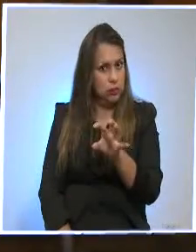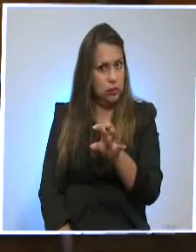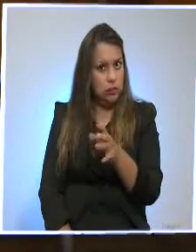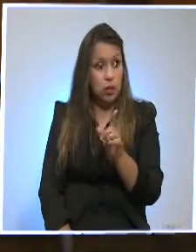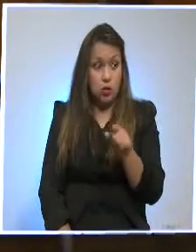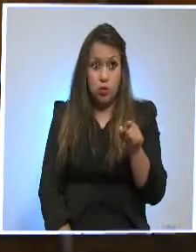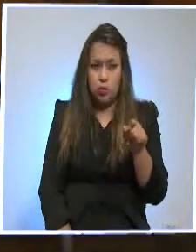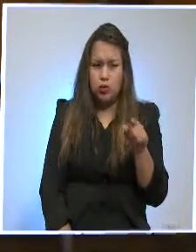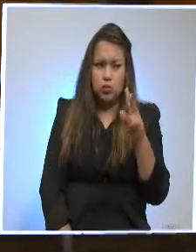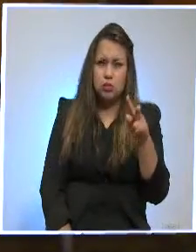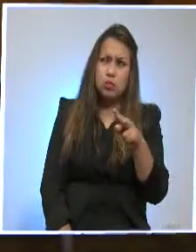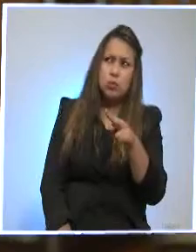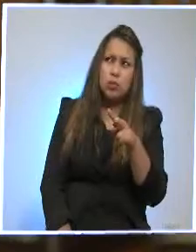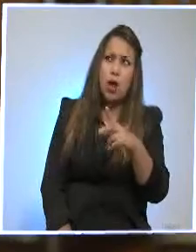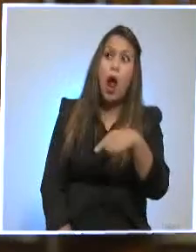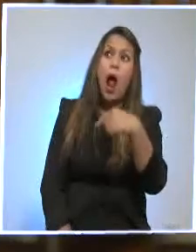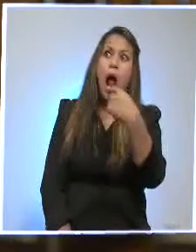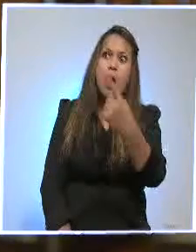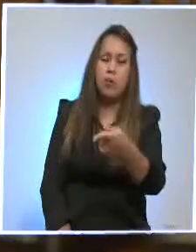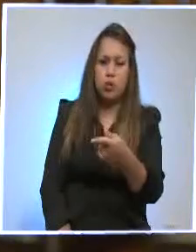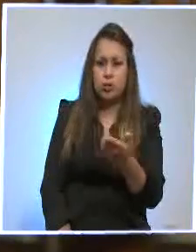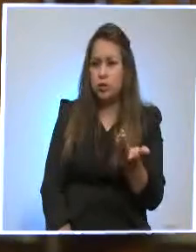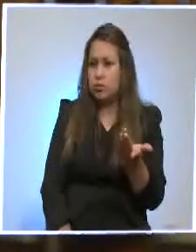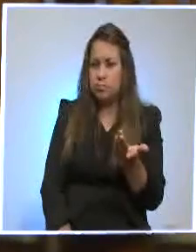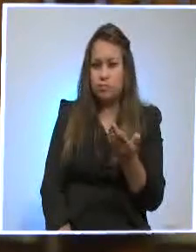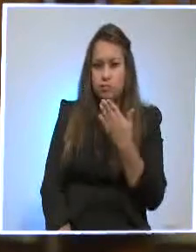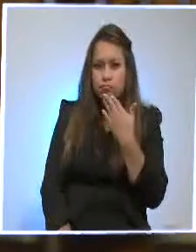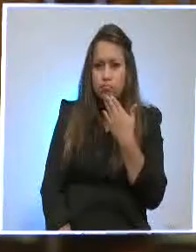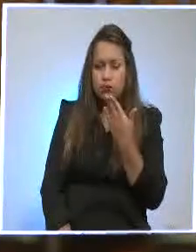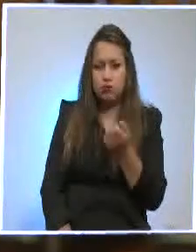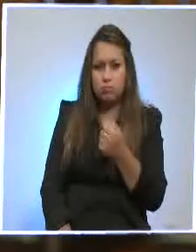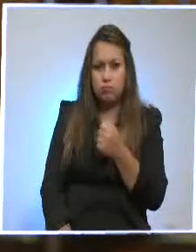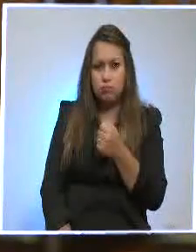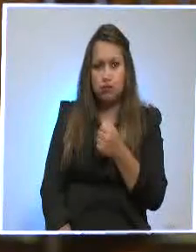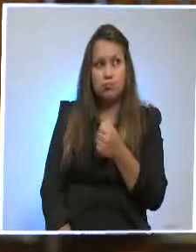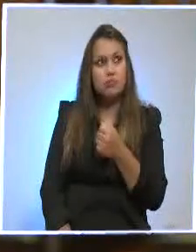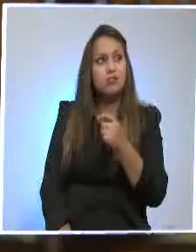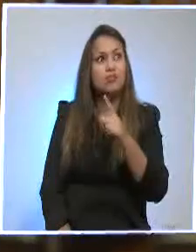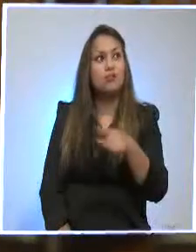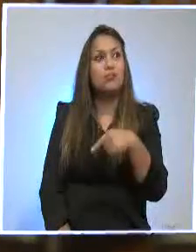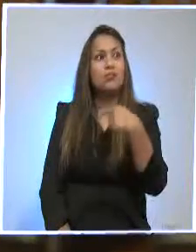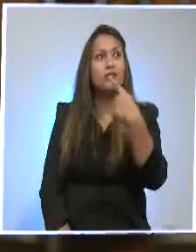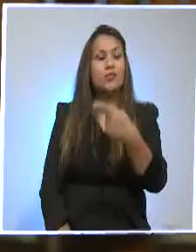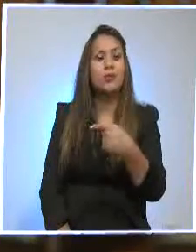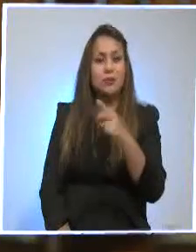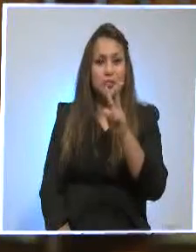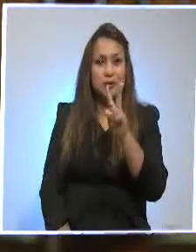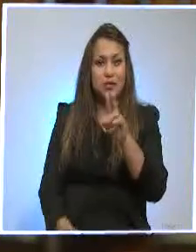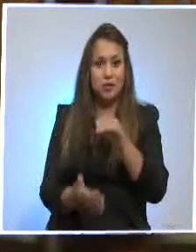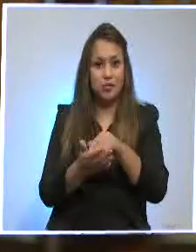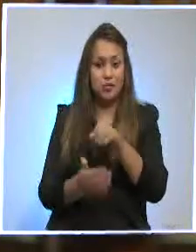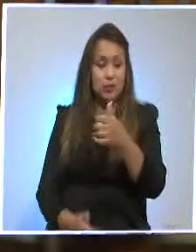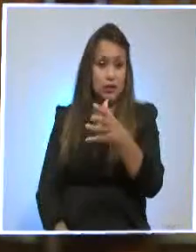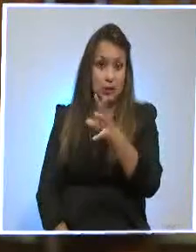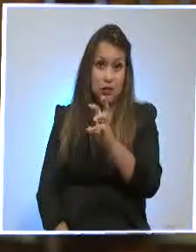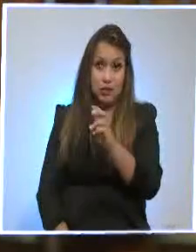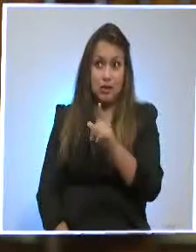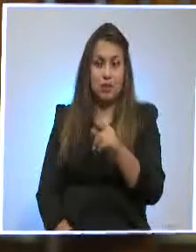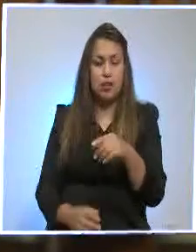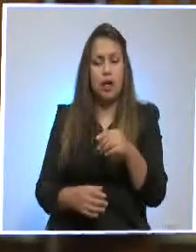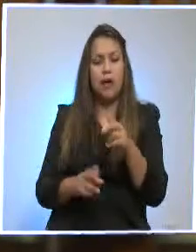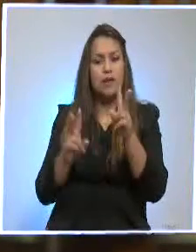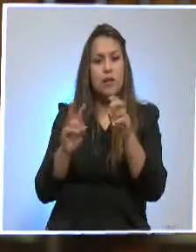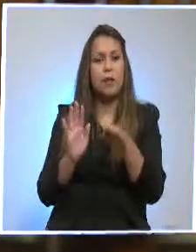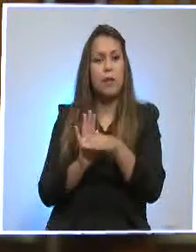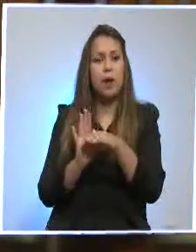a los próximos meses? Bueno, el 2016, igual volviendo a las previsiones del Fondo Monetario, se tendría